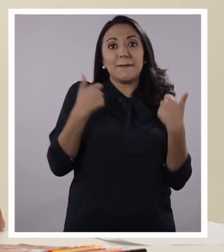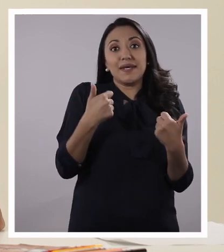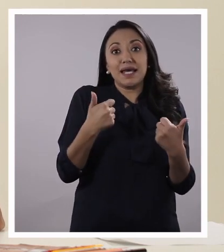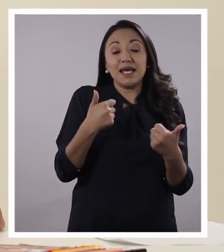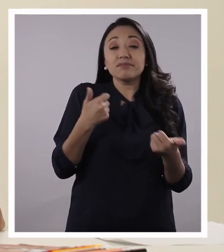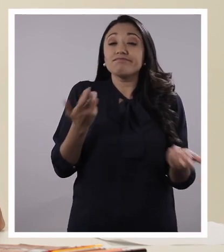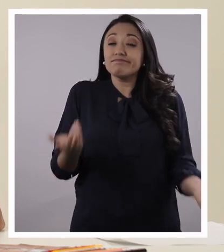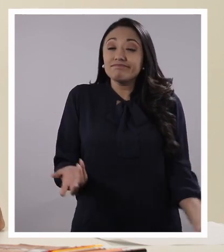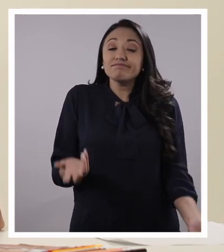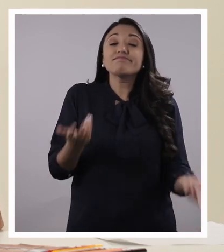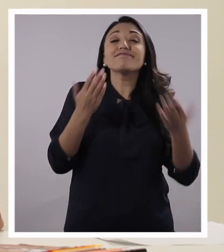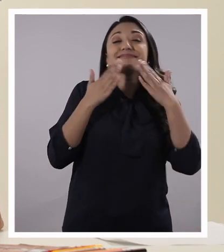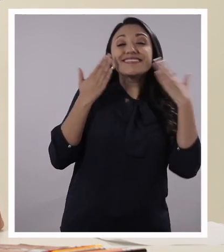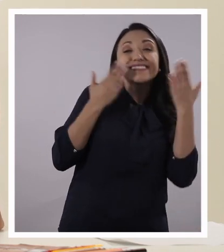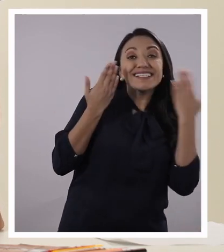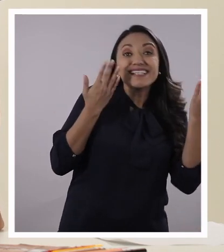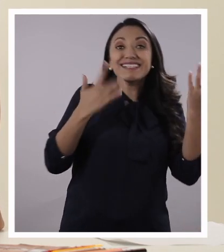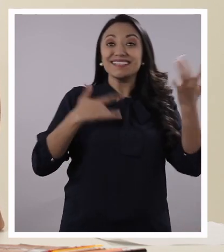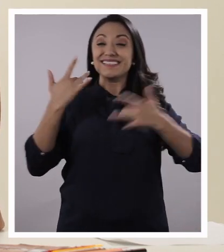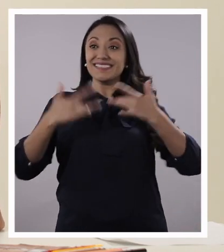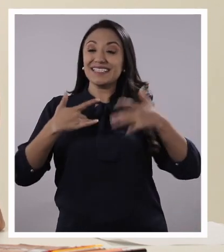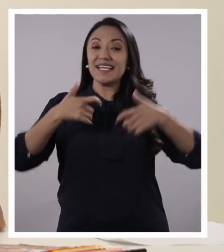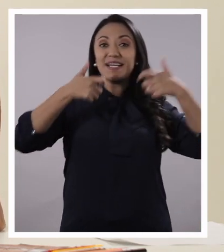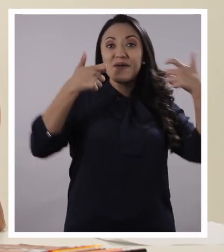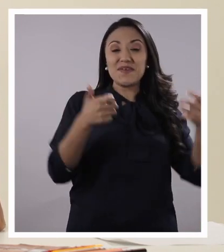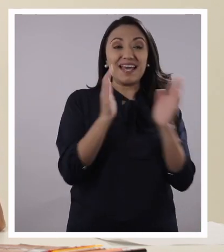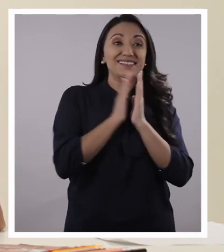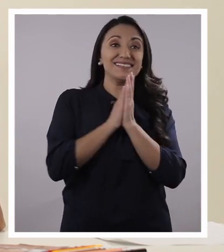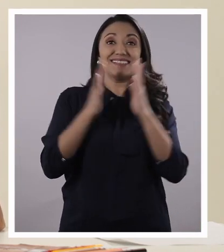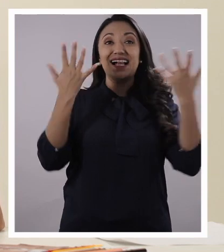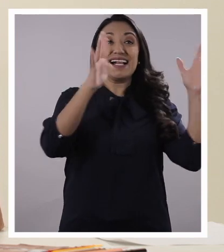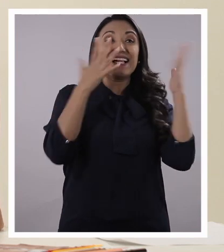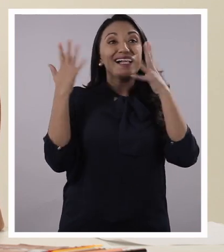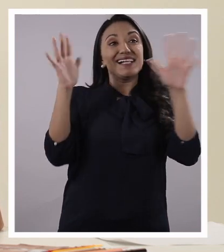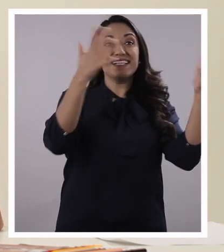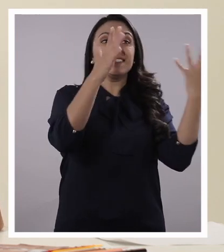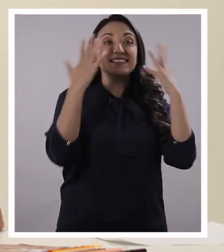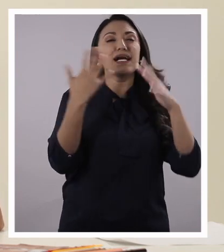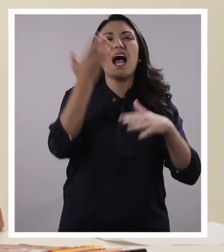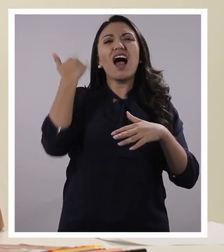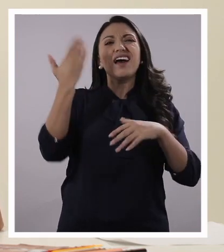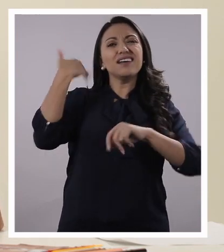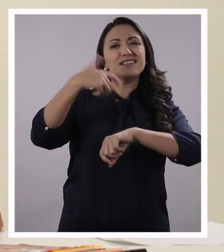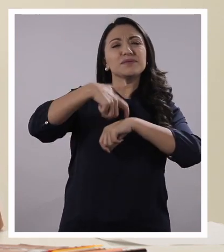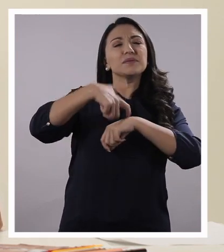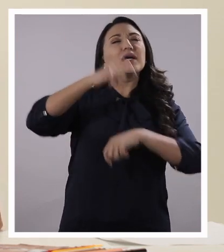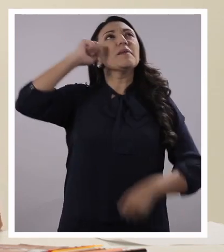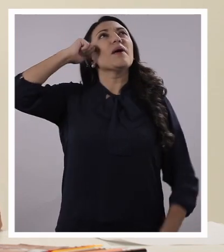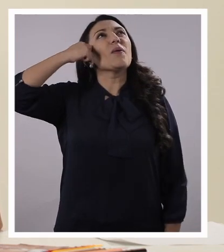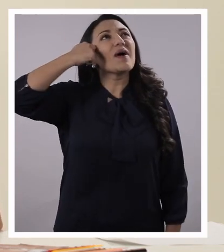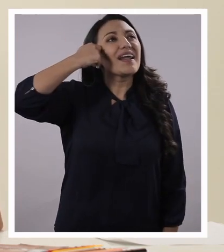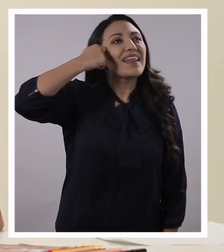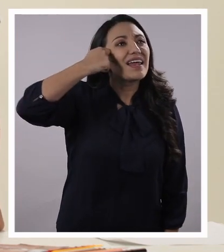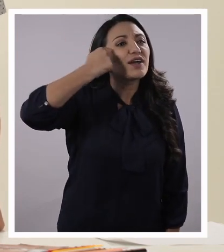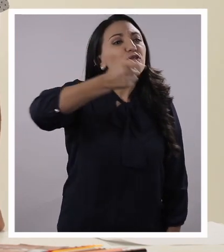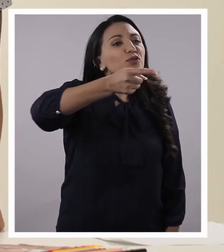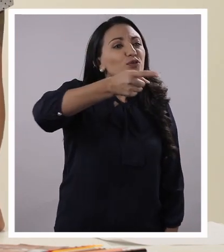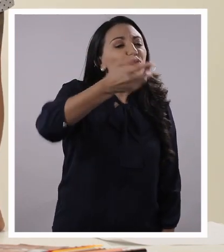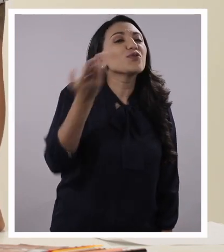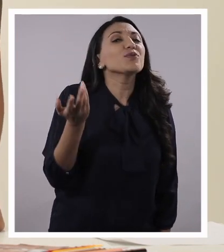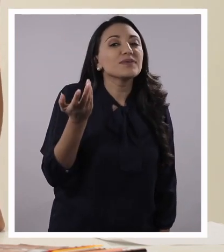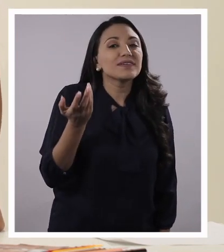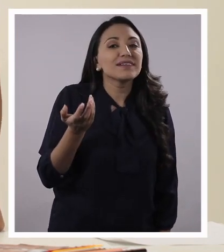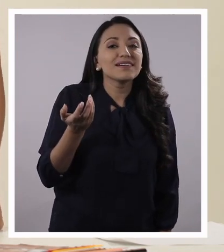reían, que se sentían bien, que su corazón estaba súper, súper alegre? ¿Qué momento recuerdan? A ver, Pancho.